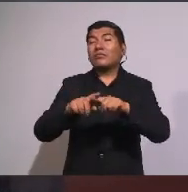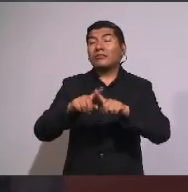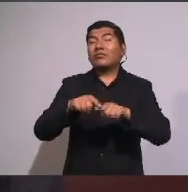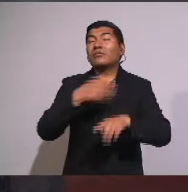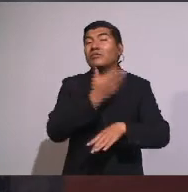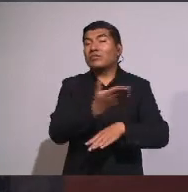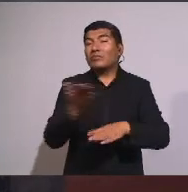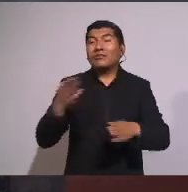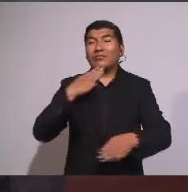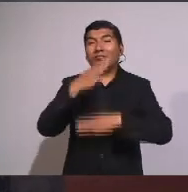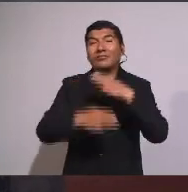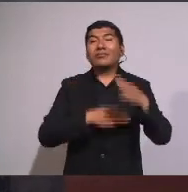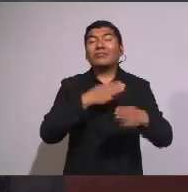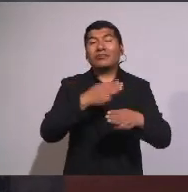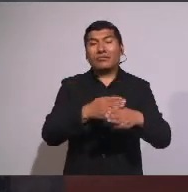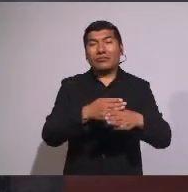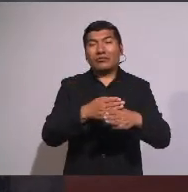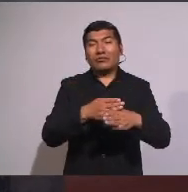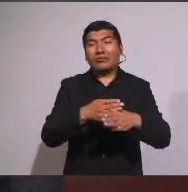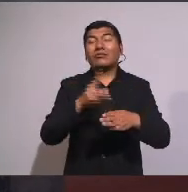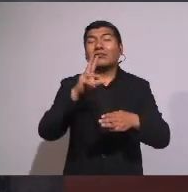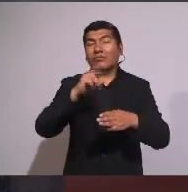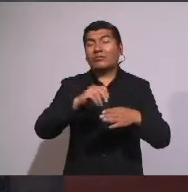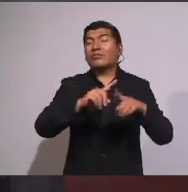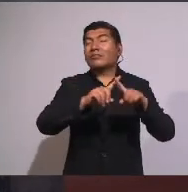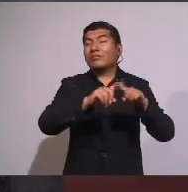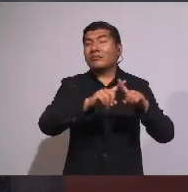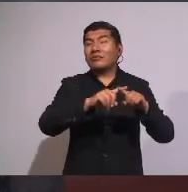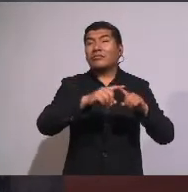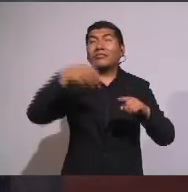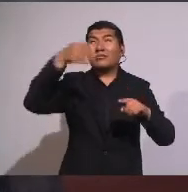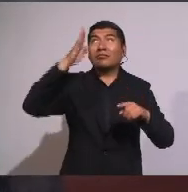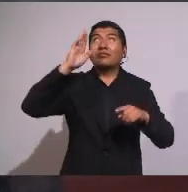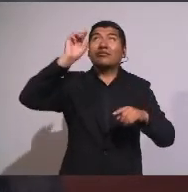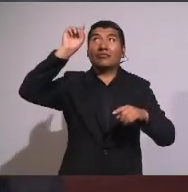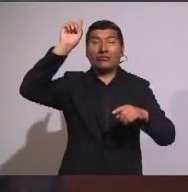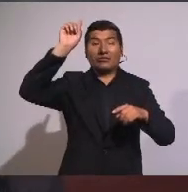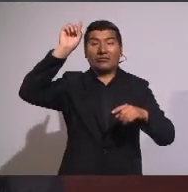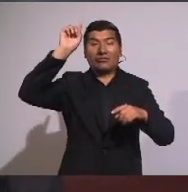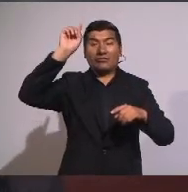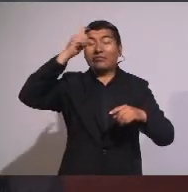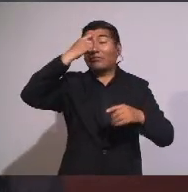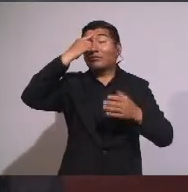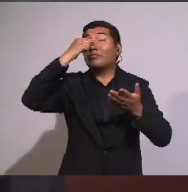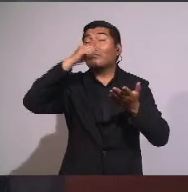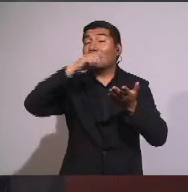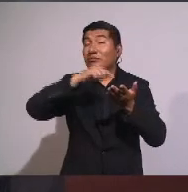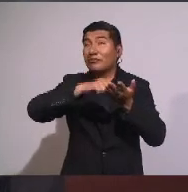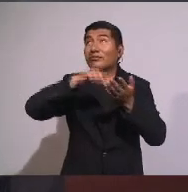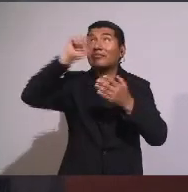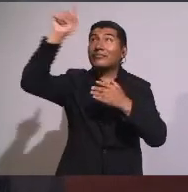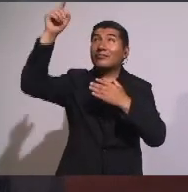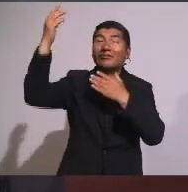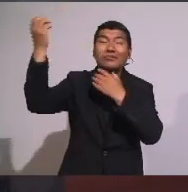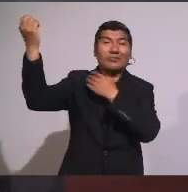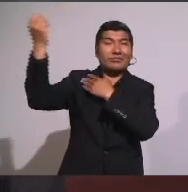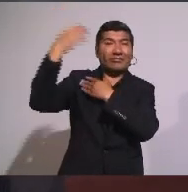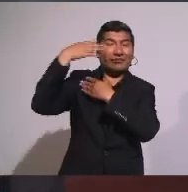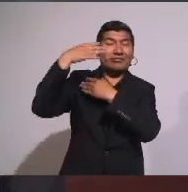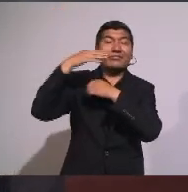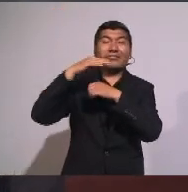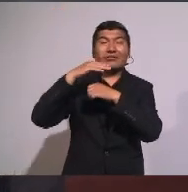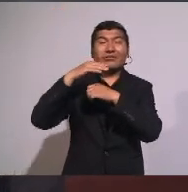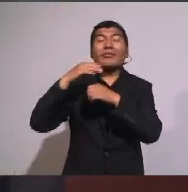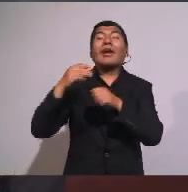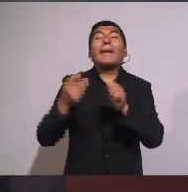mundo Y no según Los criterios De Dios Por eso Nos advierte El apóstol